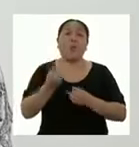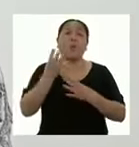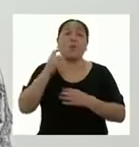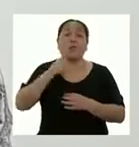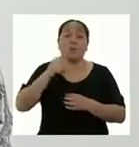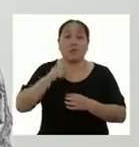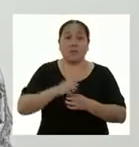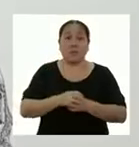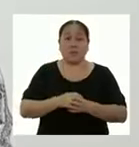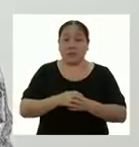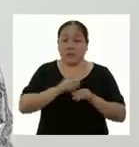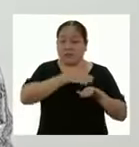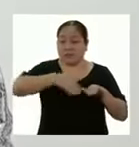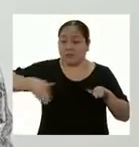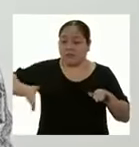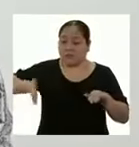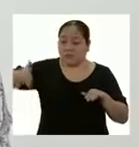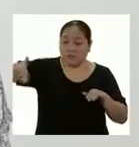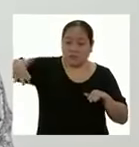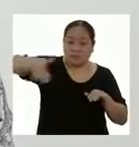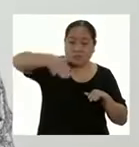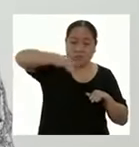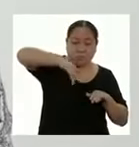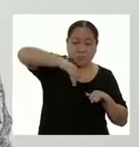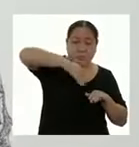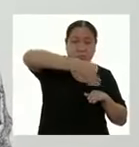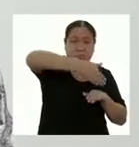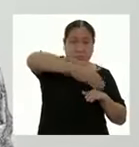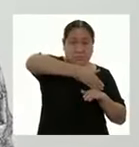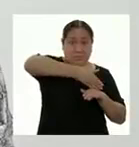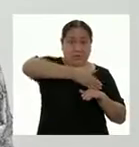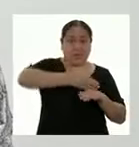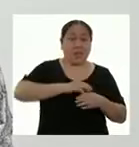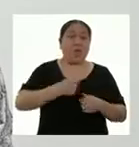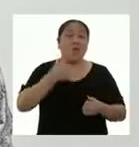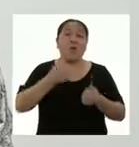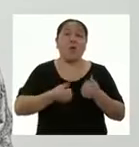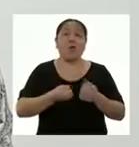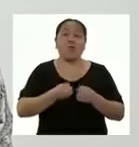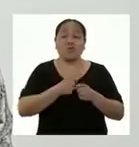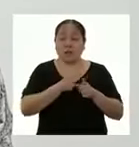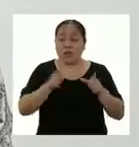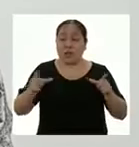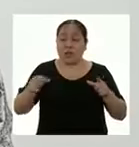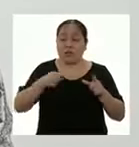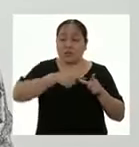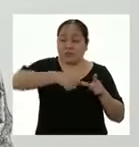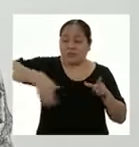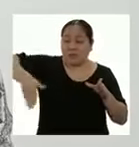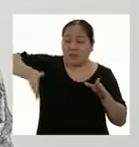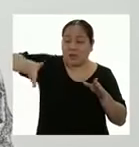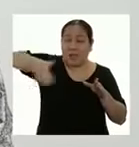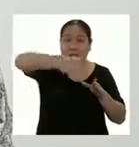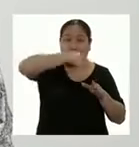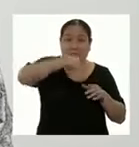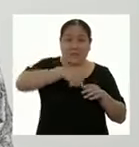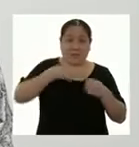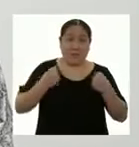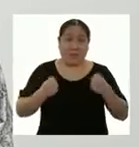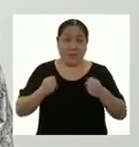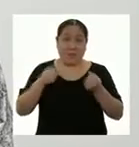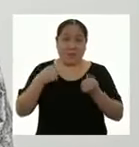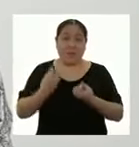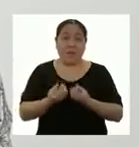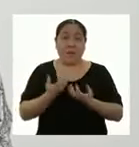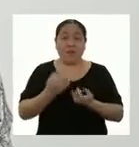La medida de todos los lados de la figura, es decir, de todos los lados que tiene el parque. Luego solo tiene que sumar